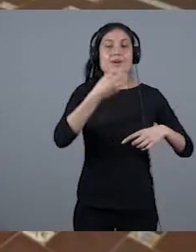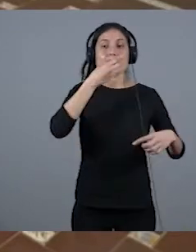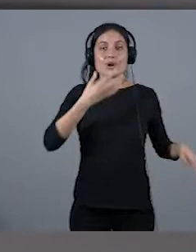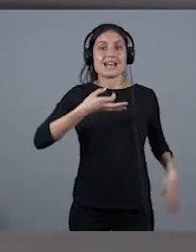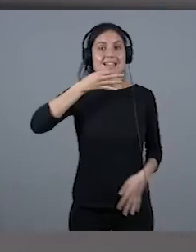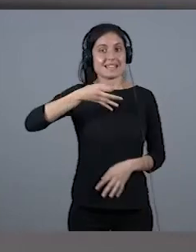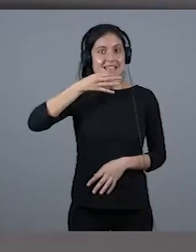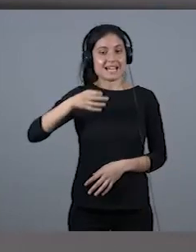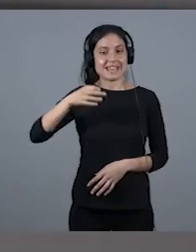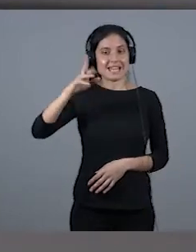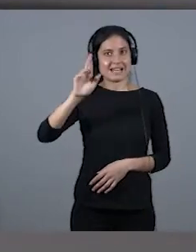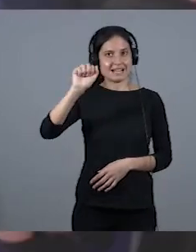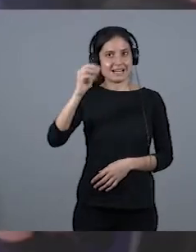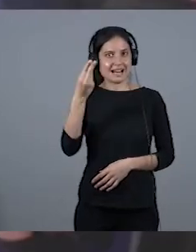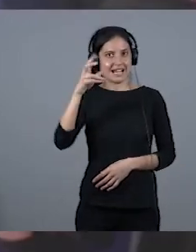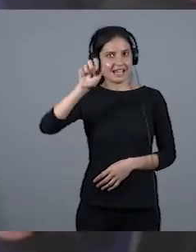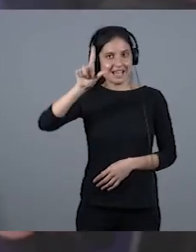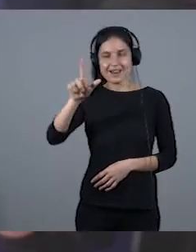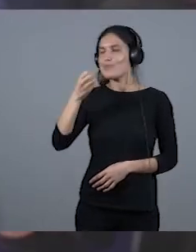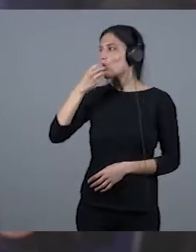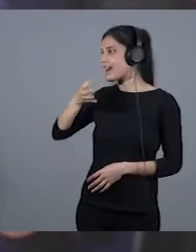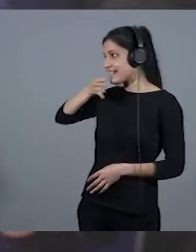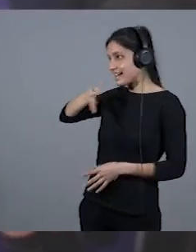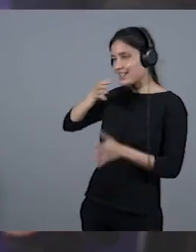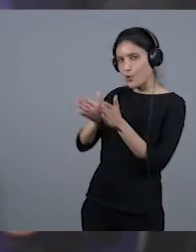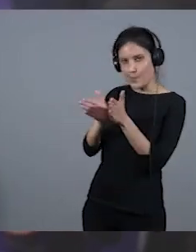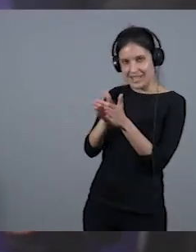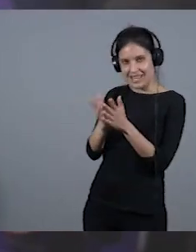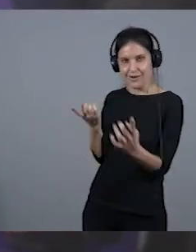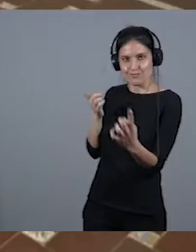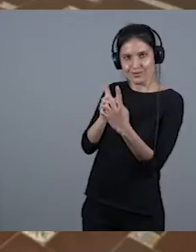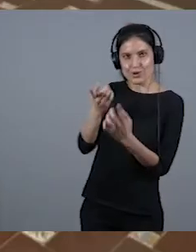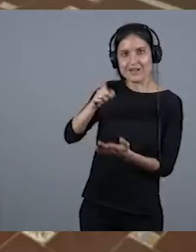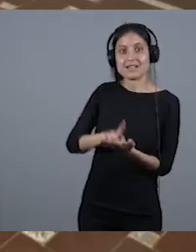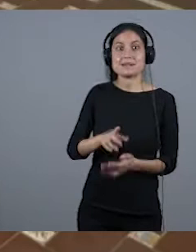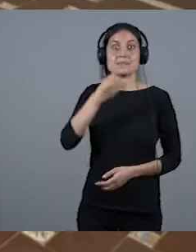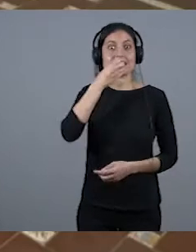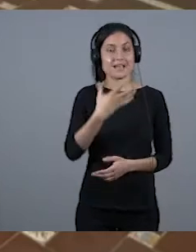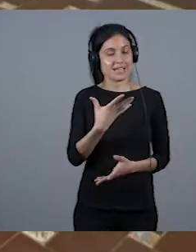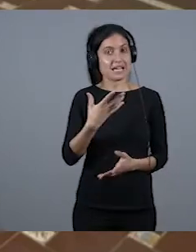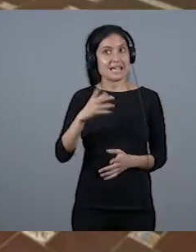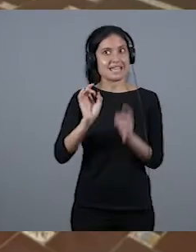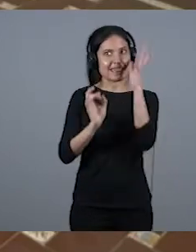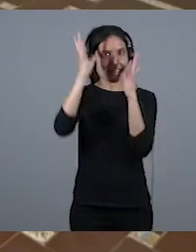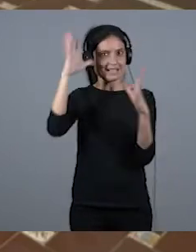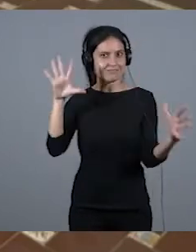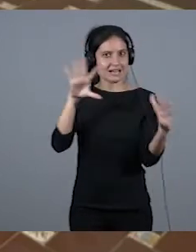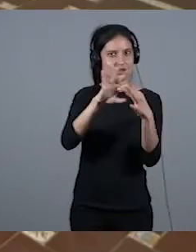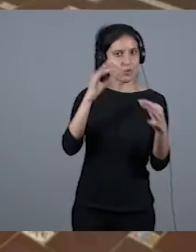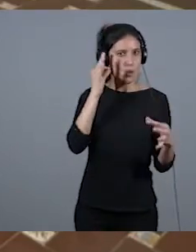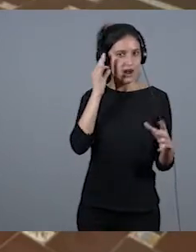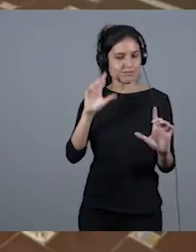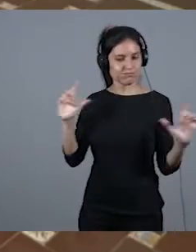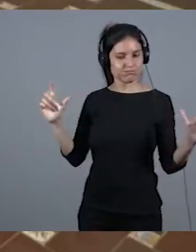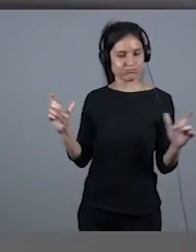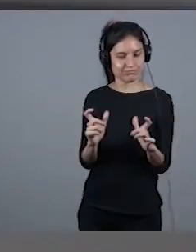compañera. Un placer verte después de tantos años. Bueno, está bien que las ideas sobre la mujer nos reúnan, ¿no? Y precisamente para romper un poco el